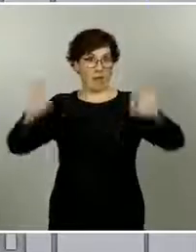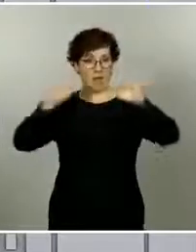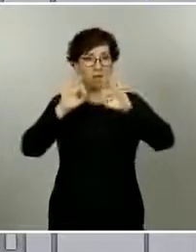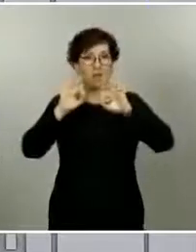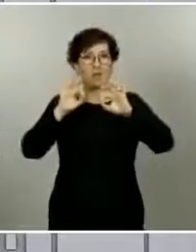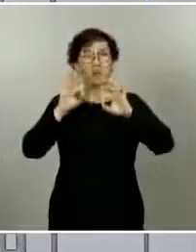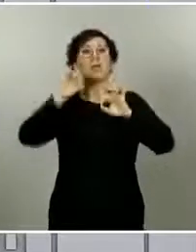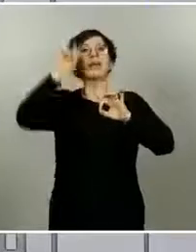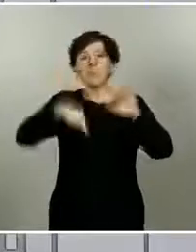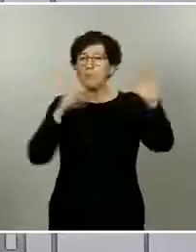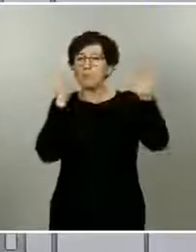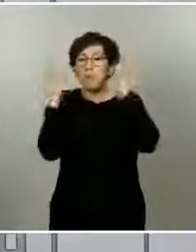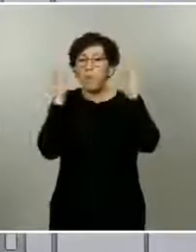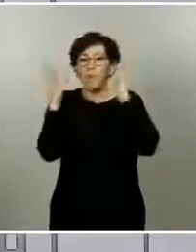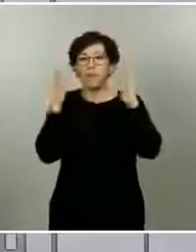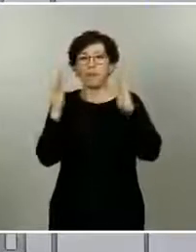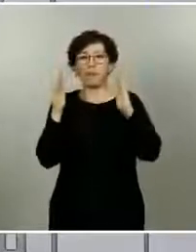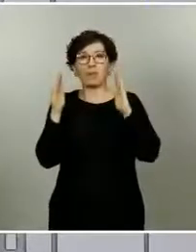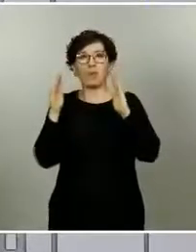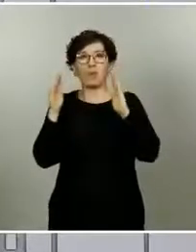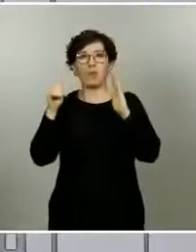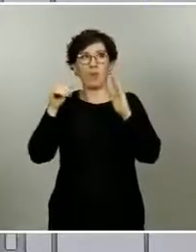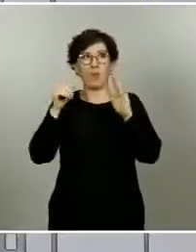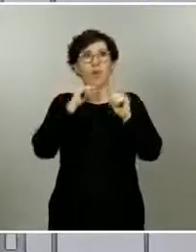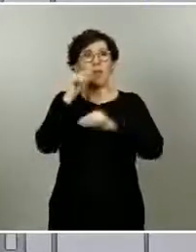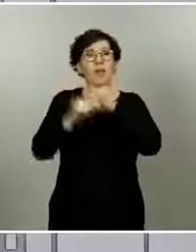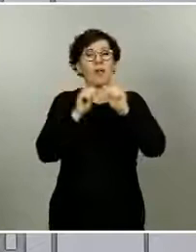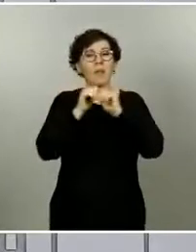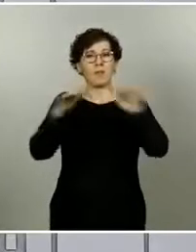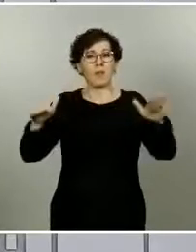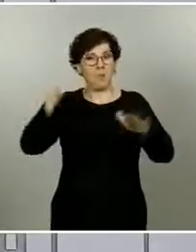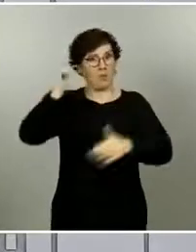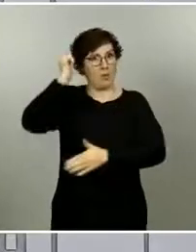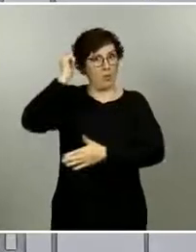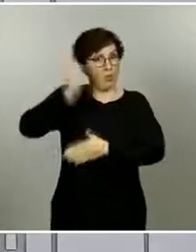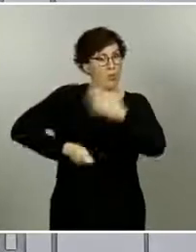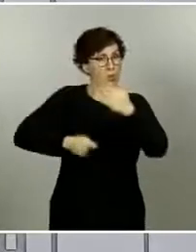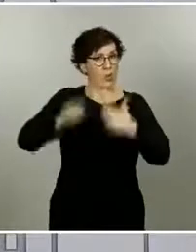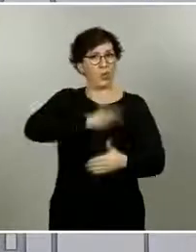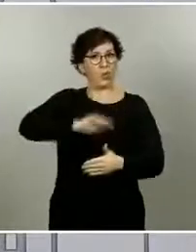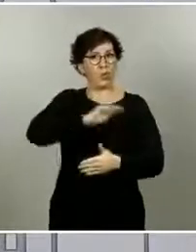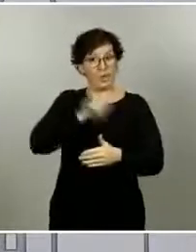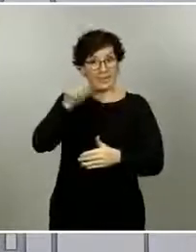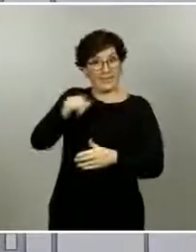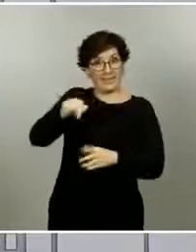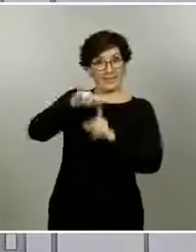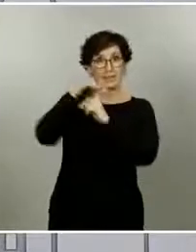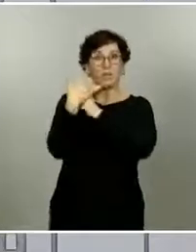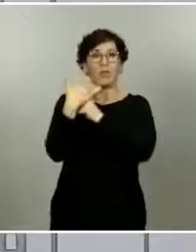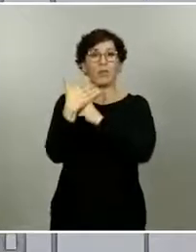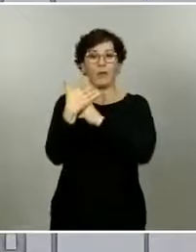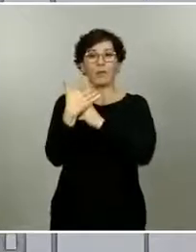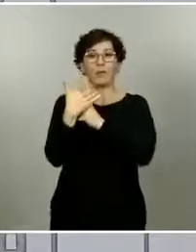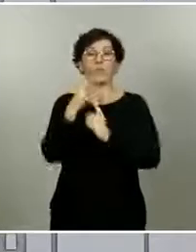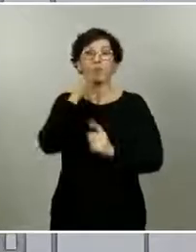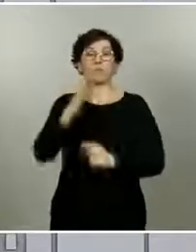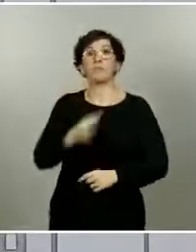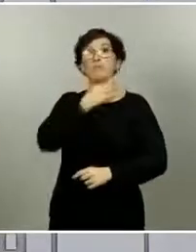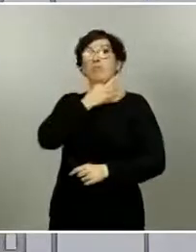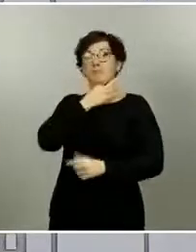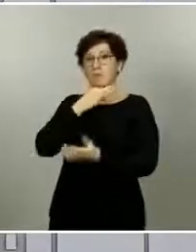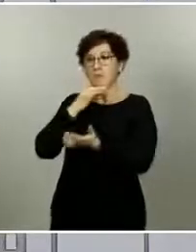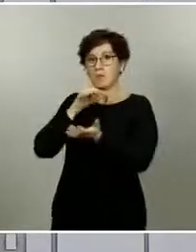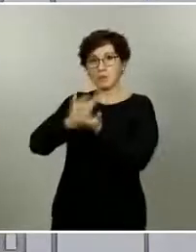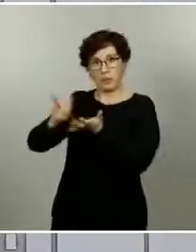más aguda de la epidemia, durante la fase más aguda de la epidemia, hubo casos que por la saturación de los